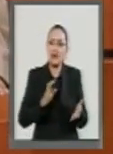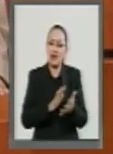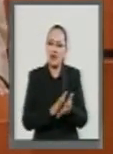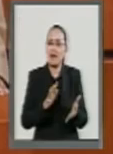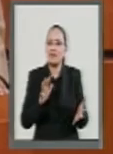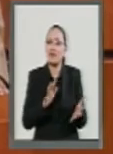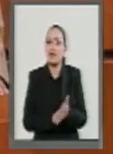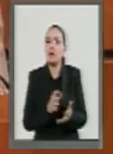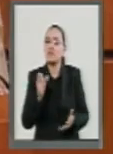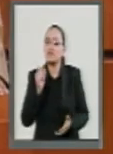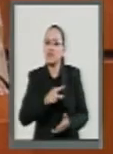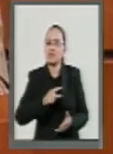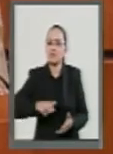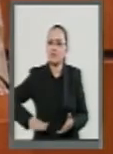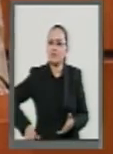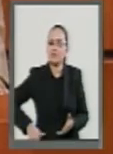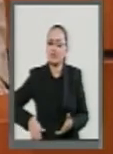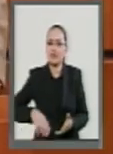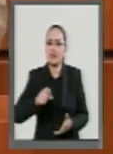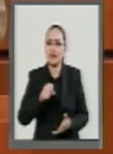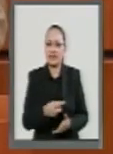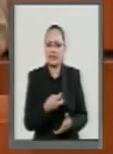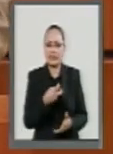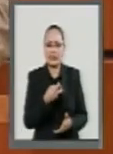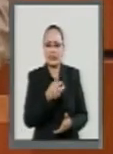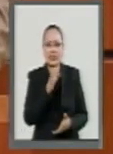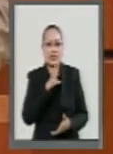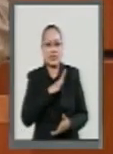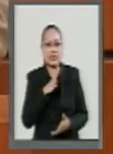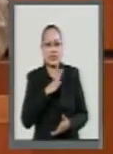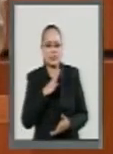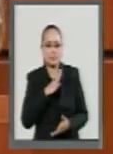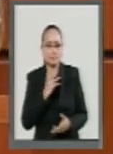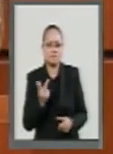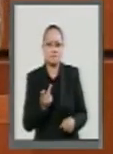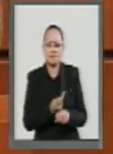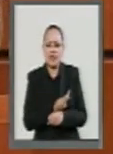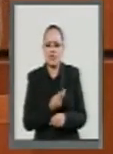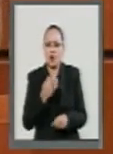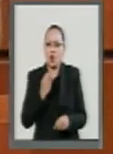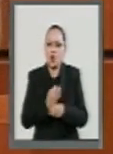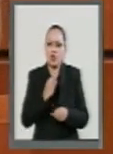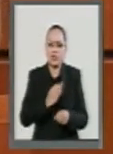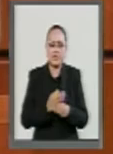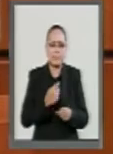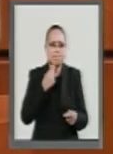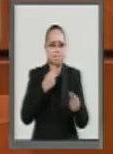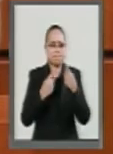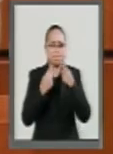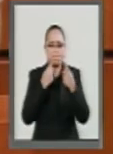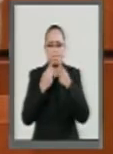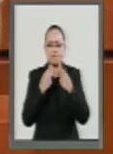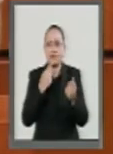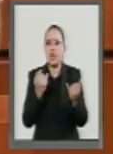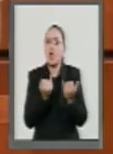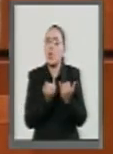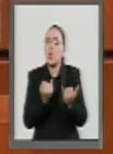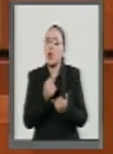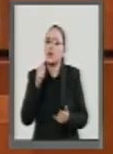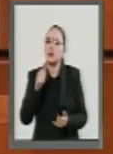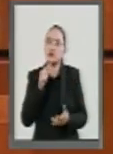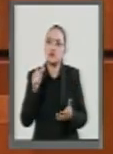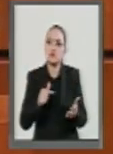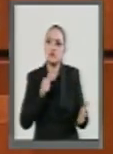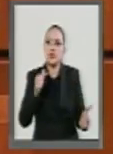los que se registraron y que estamos comentando en el penal de Topo Chico.